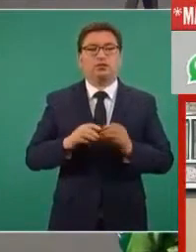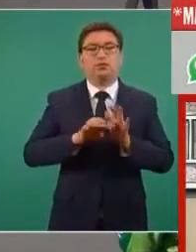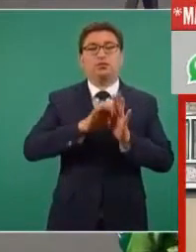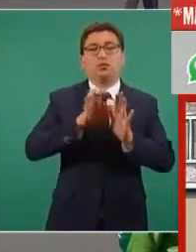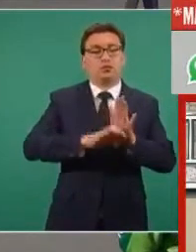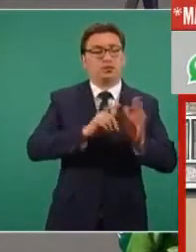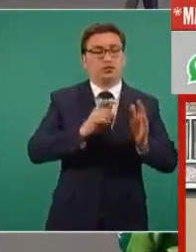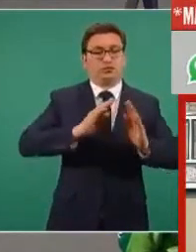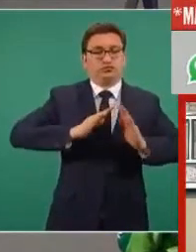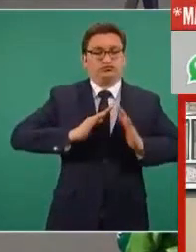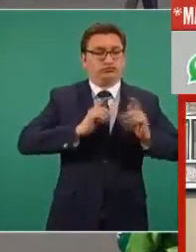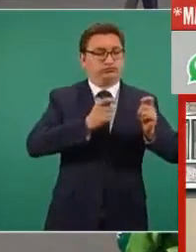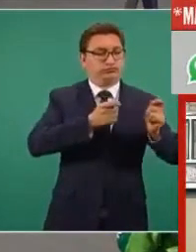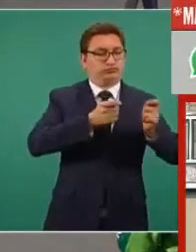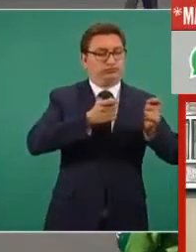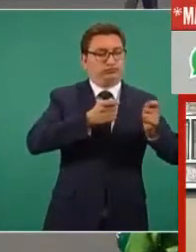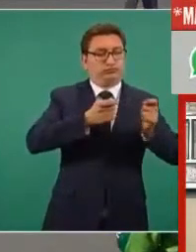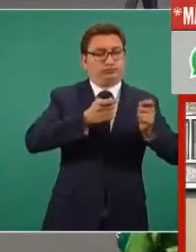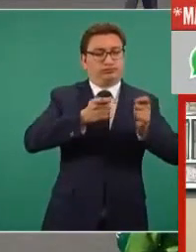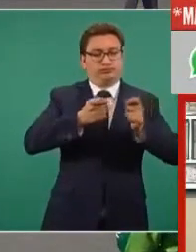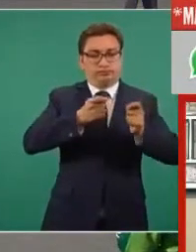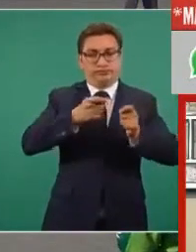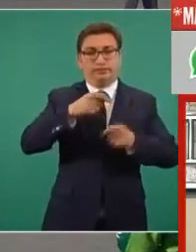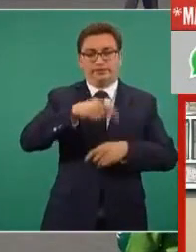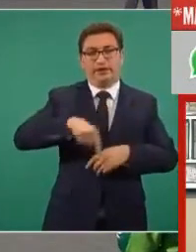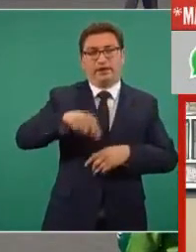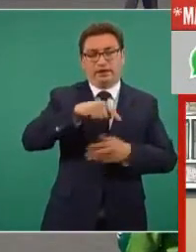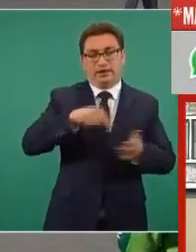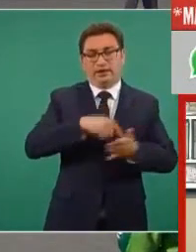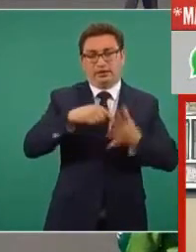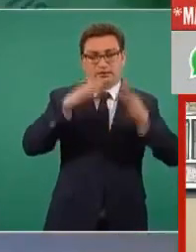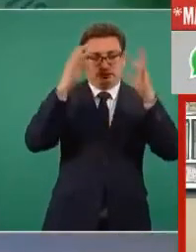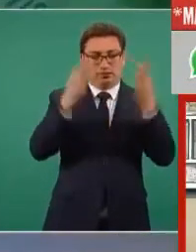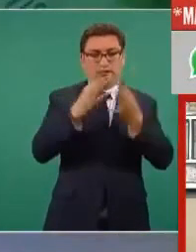el control del ejército en estas aduanas,